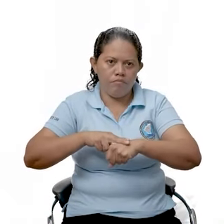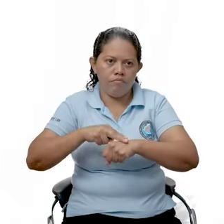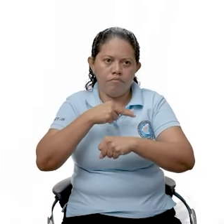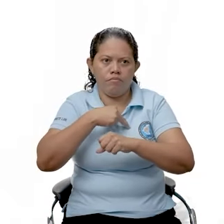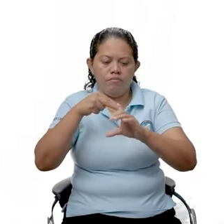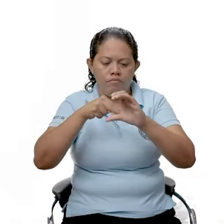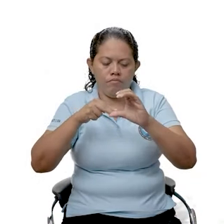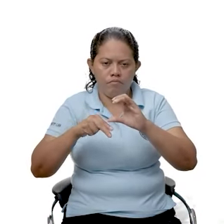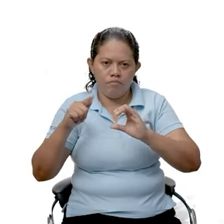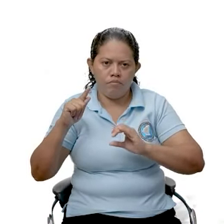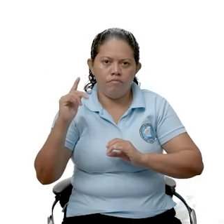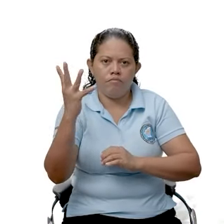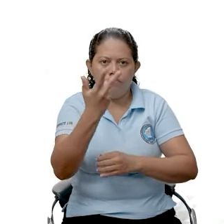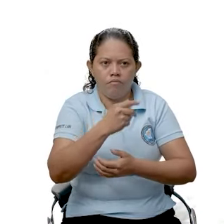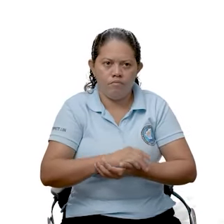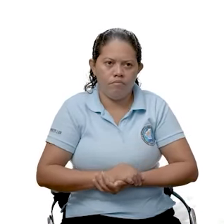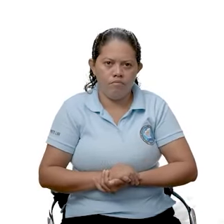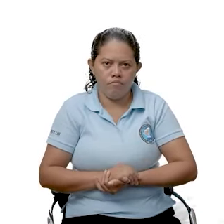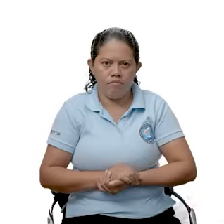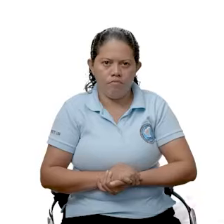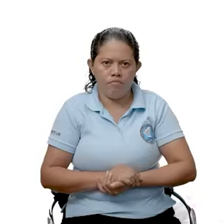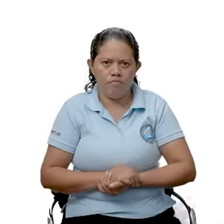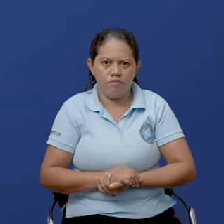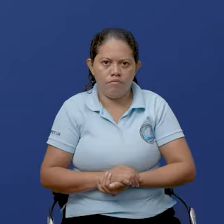Nacional. Sinapred, somos todos.